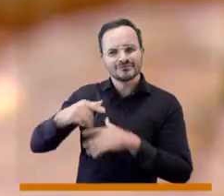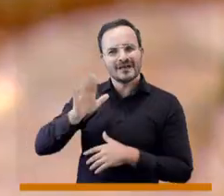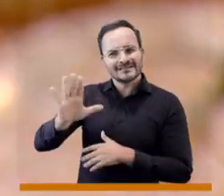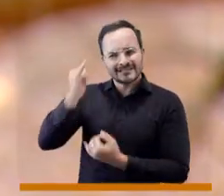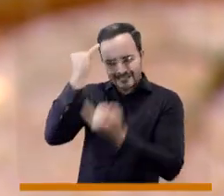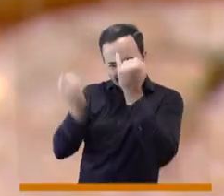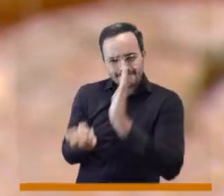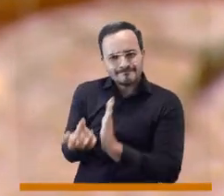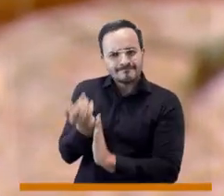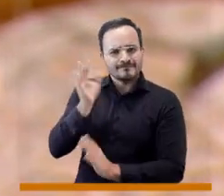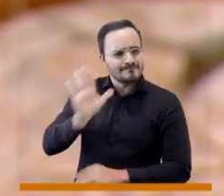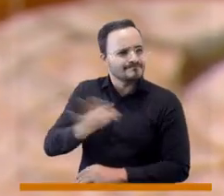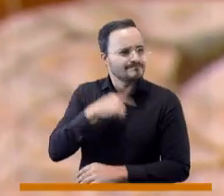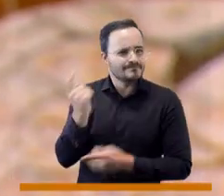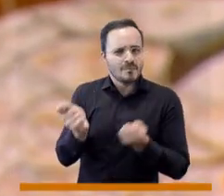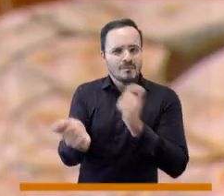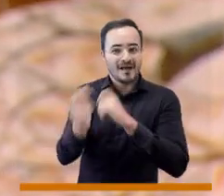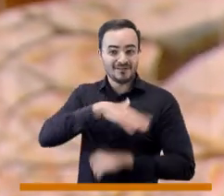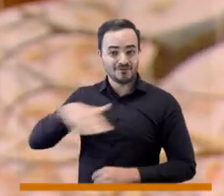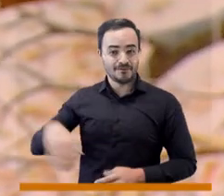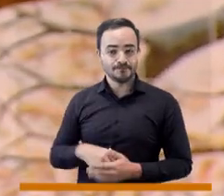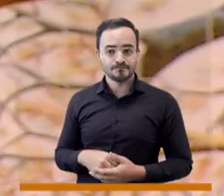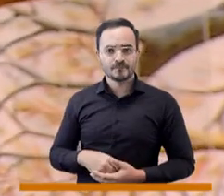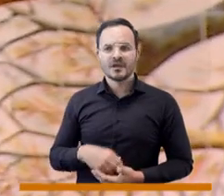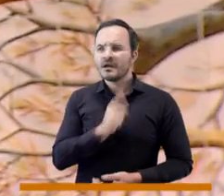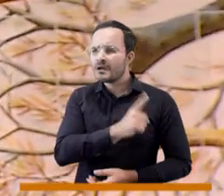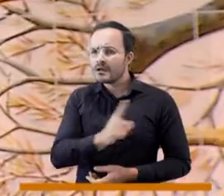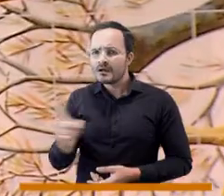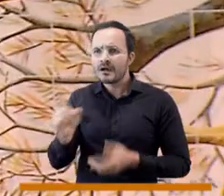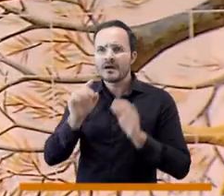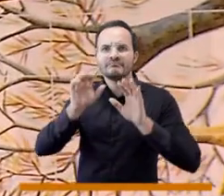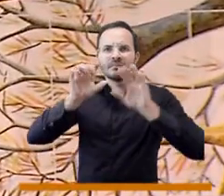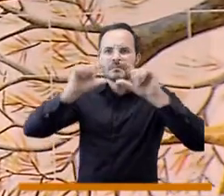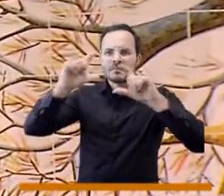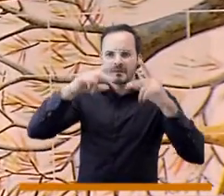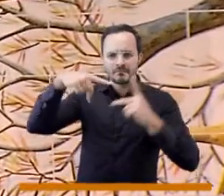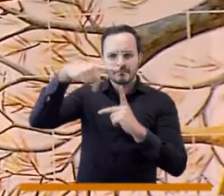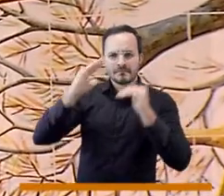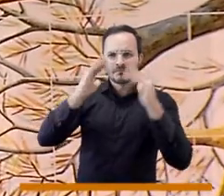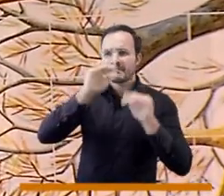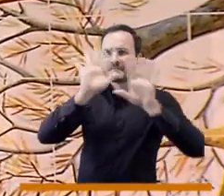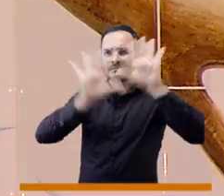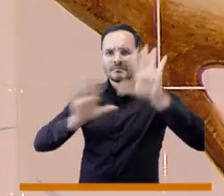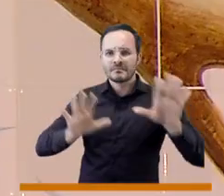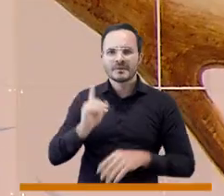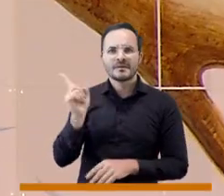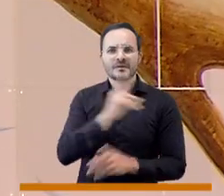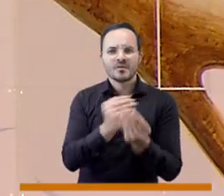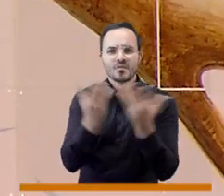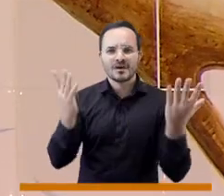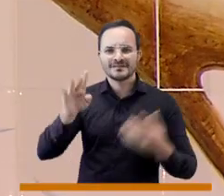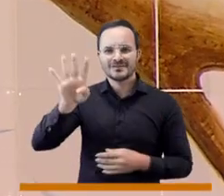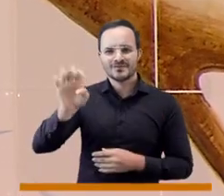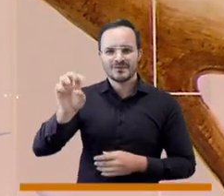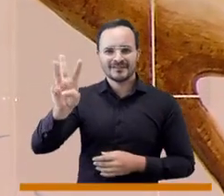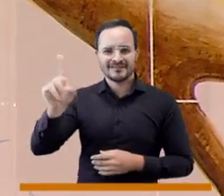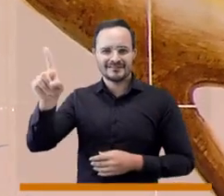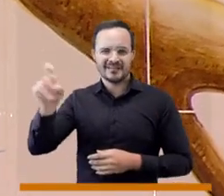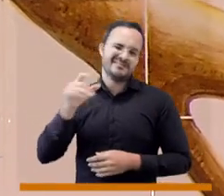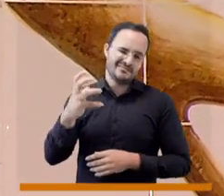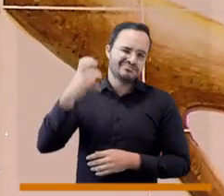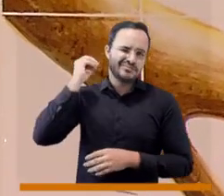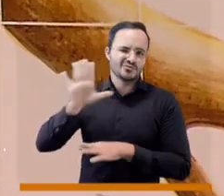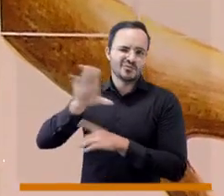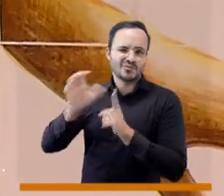tradición, a la innovación de Antioquia. Esta gran obra está compuesta por 936 baldosas de cerámica siguiendo la